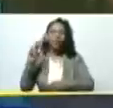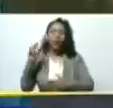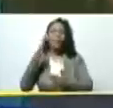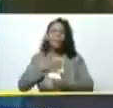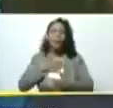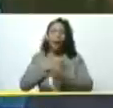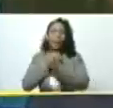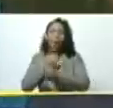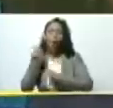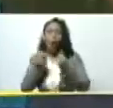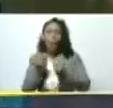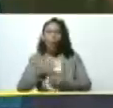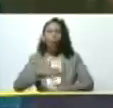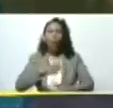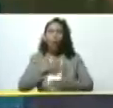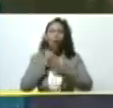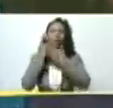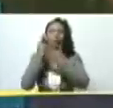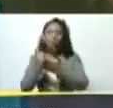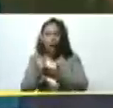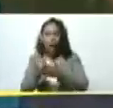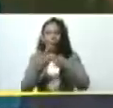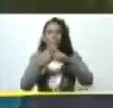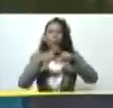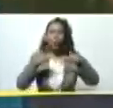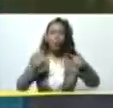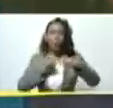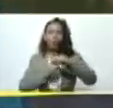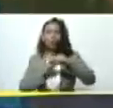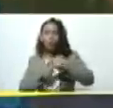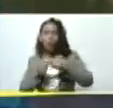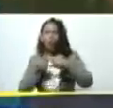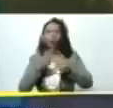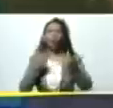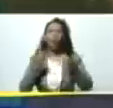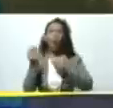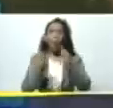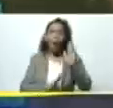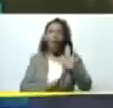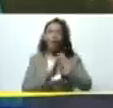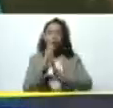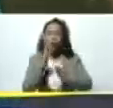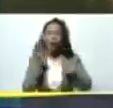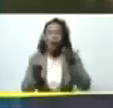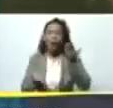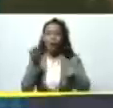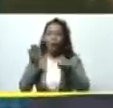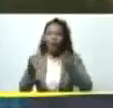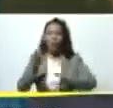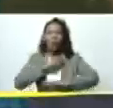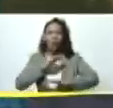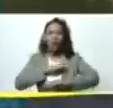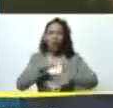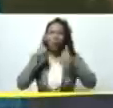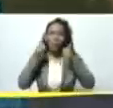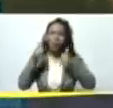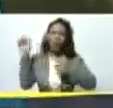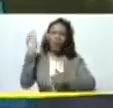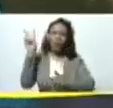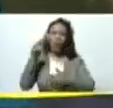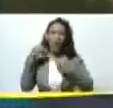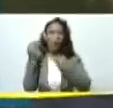¿cómo puedo contribuir con la prosperidad con el crecimiento con la estabilidad con el bienestar de Venezuela?